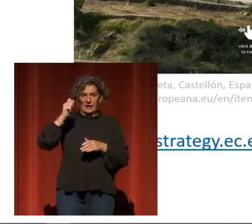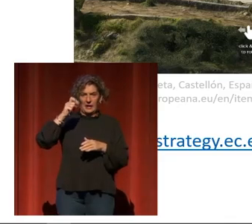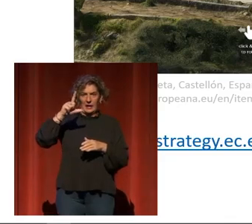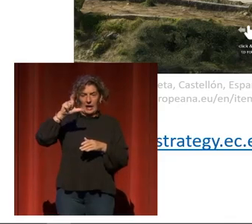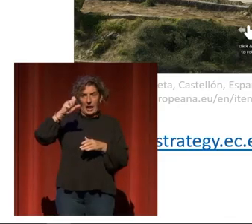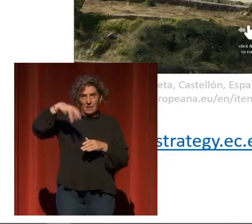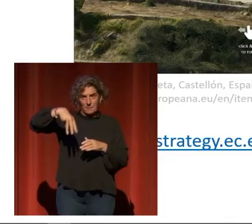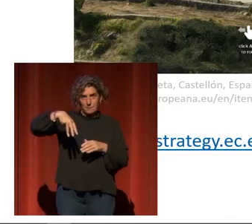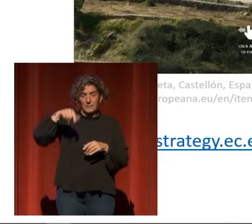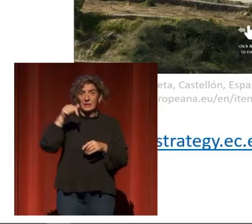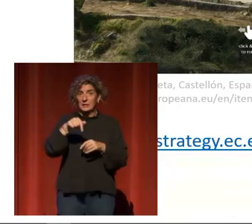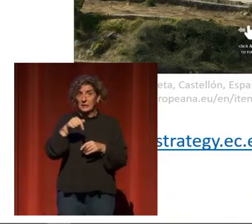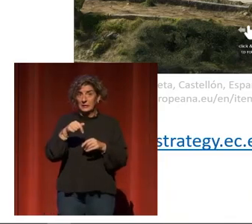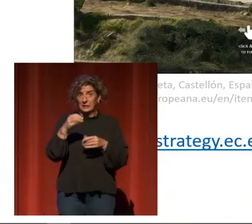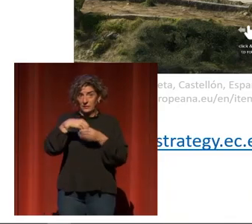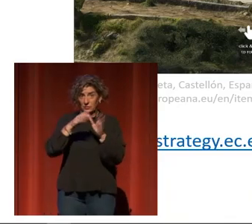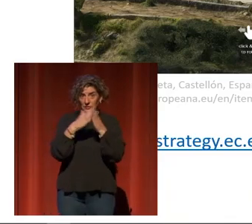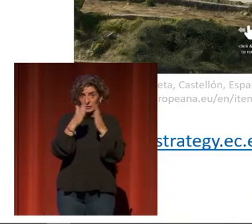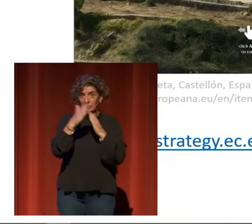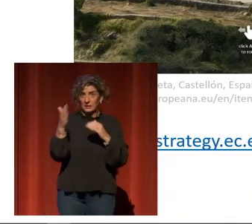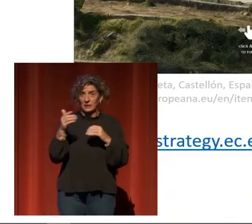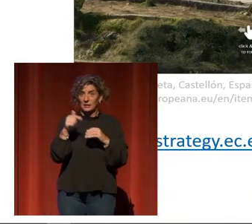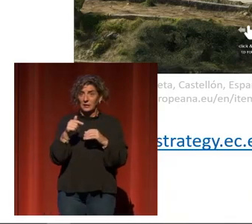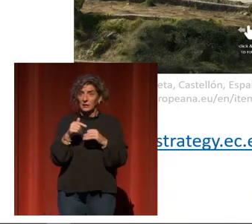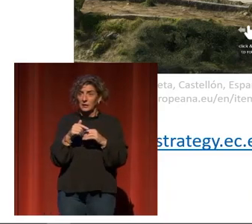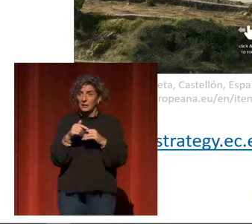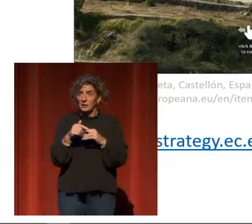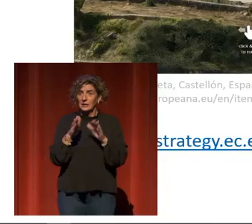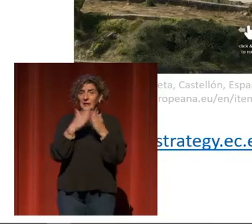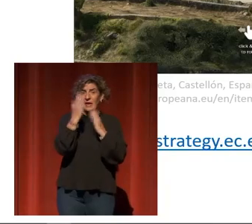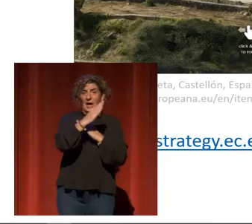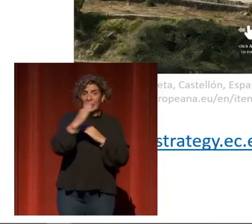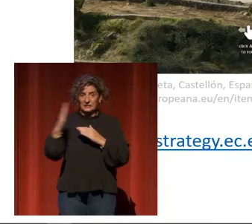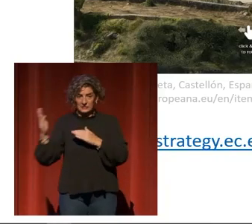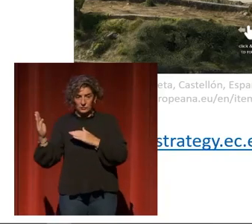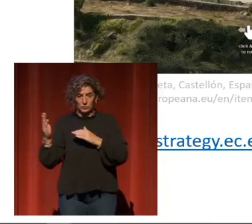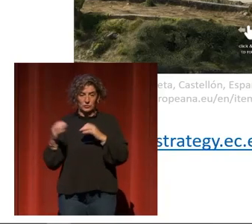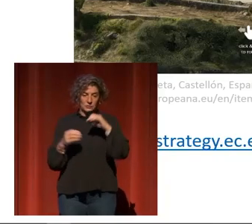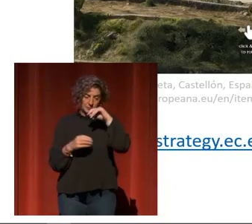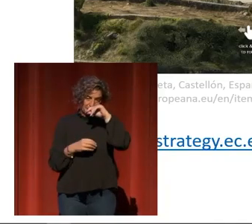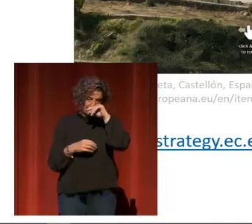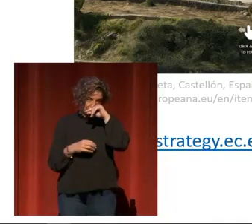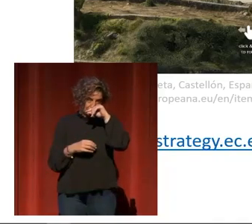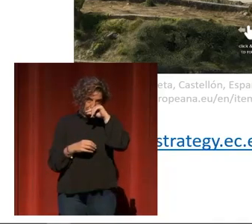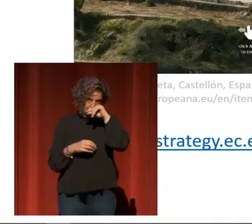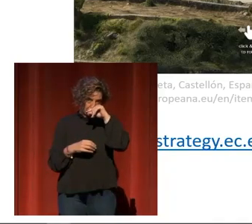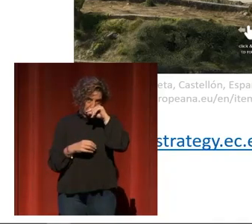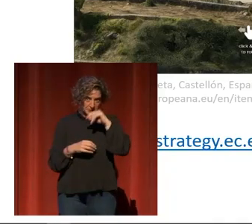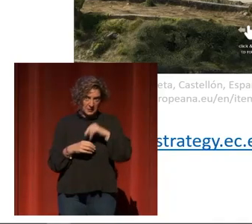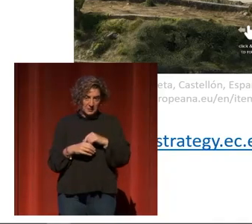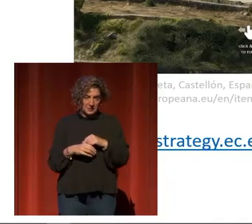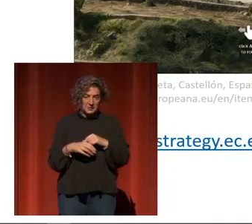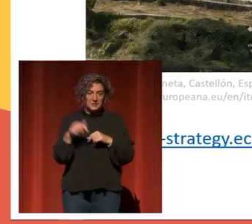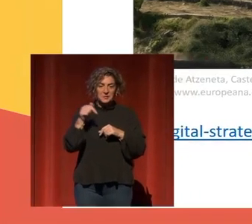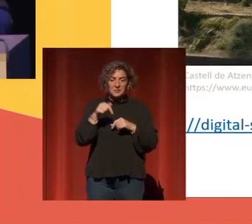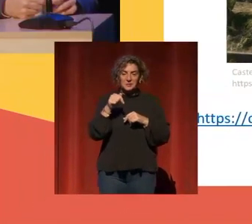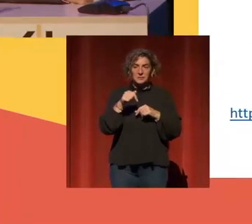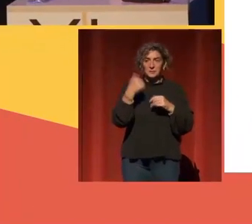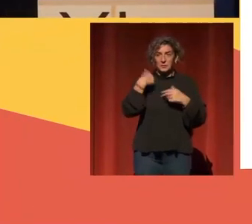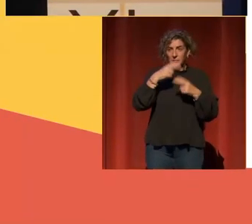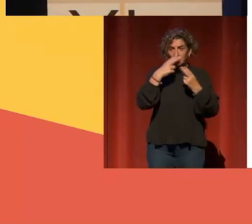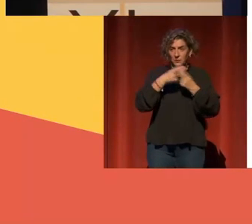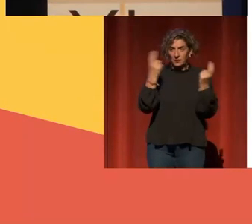bibliotecas, lebreres, galerías, bibliotecas, archivos y museos. En la comisión publicamos esta